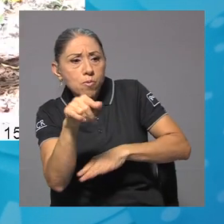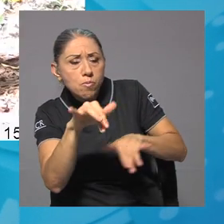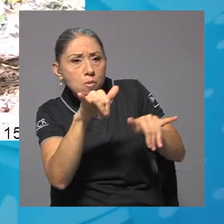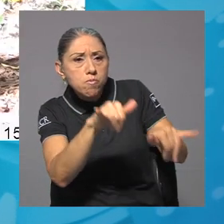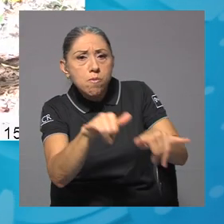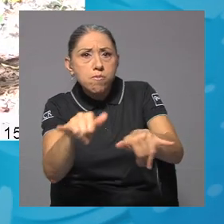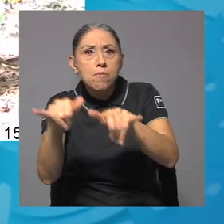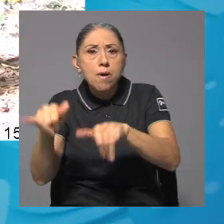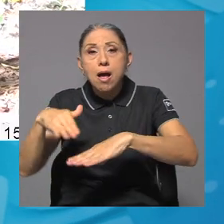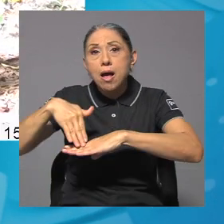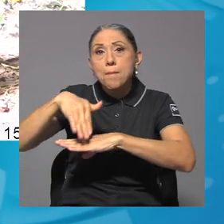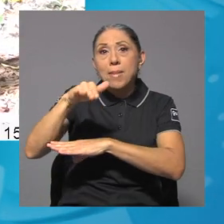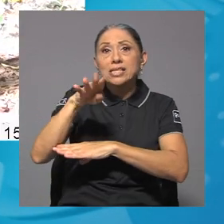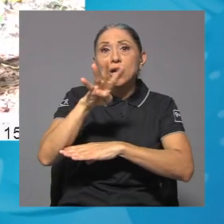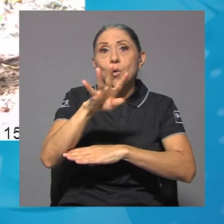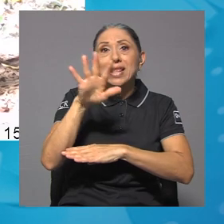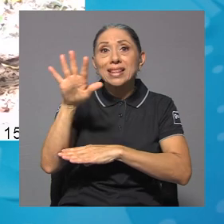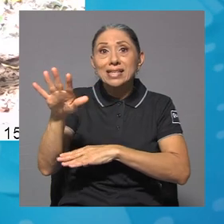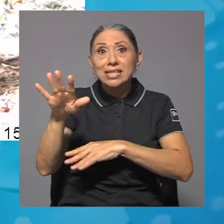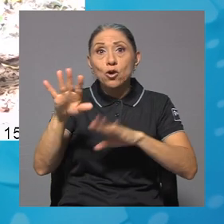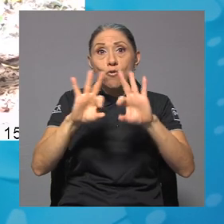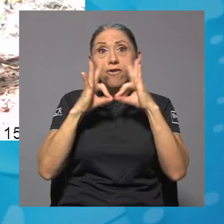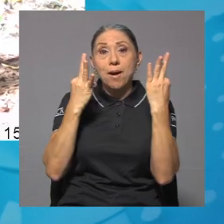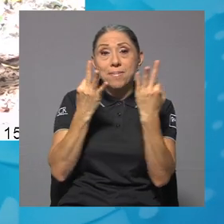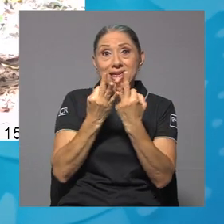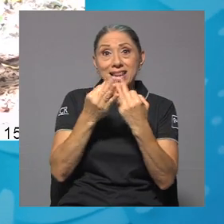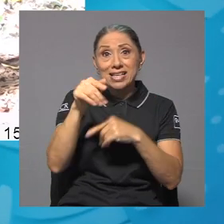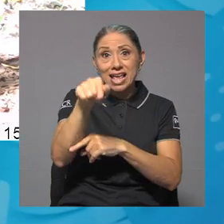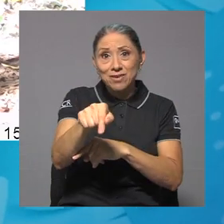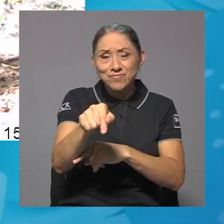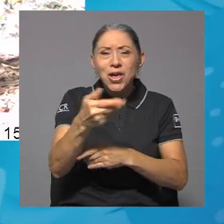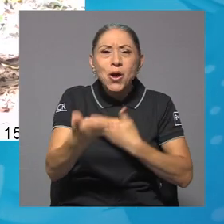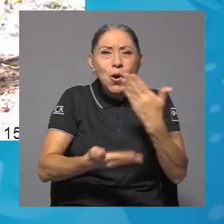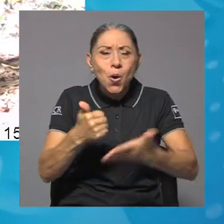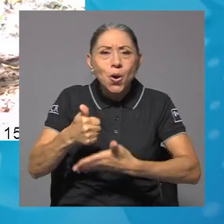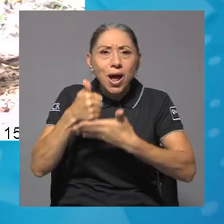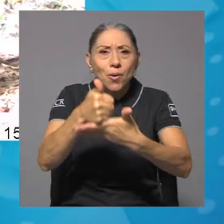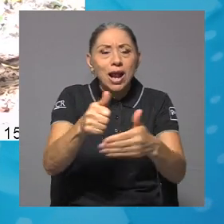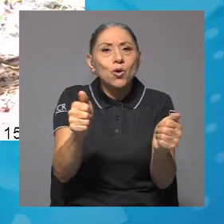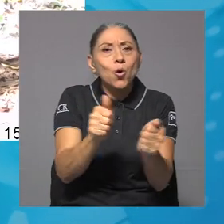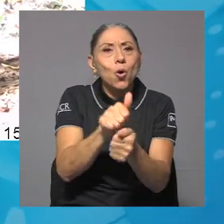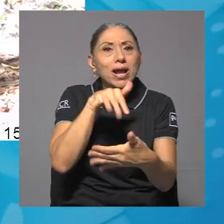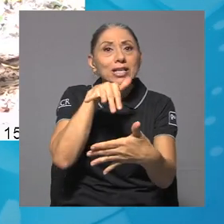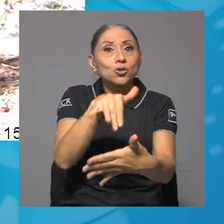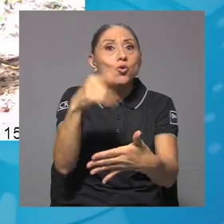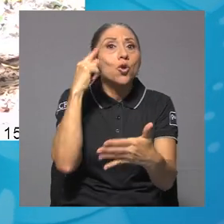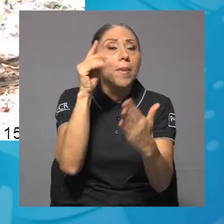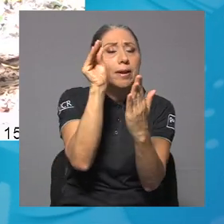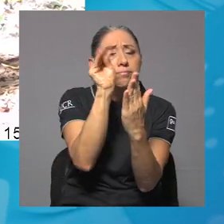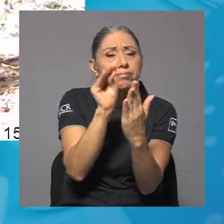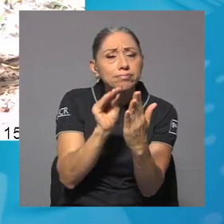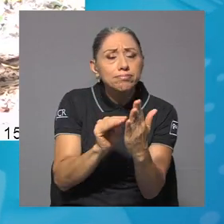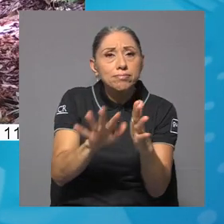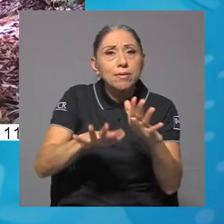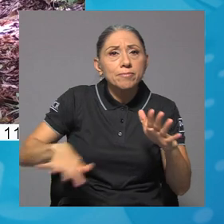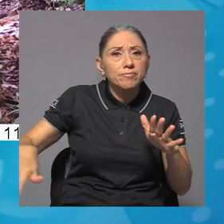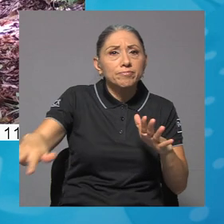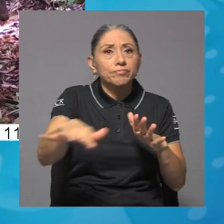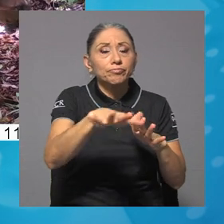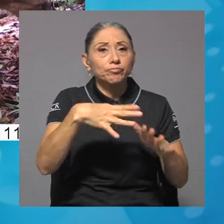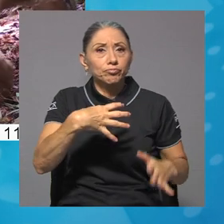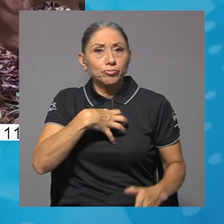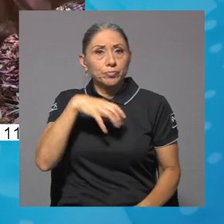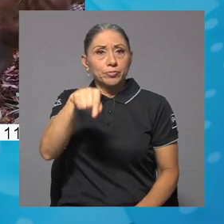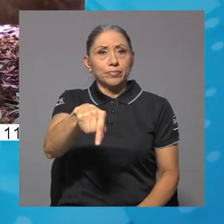Más de 45 familias de la península de Osa colaboraron con el estudio para lograr un registro en sus tierras. Es